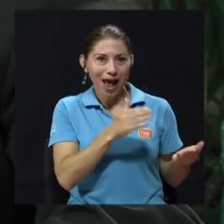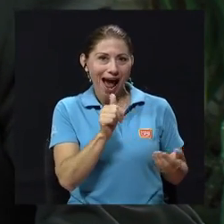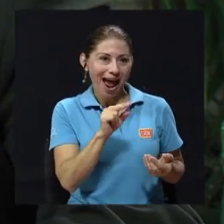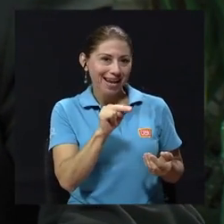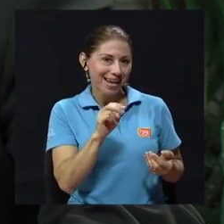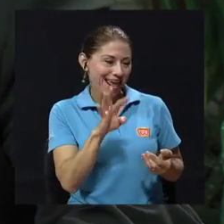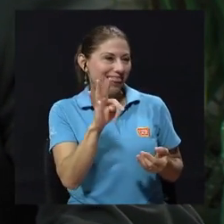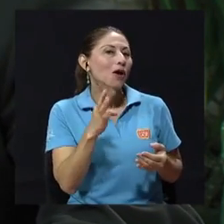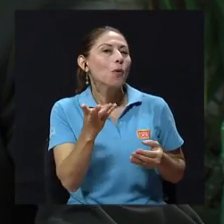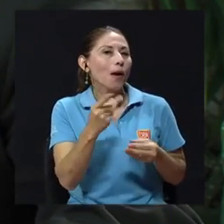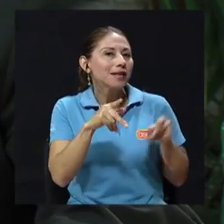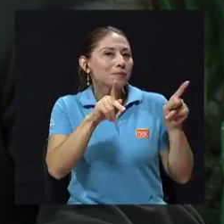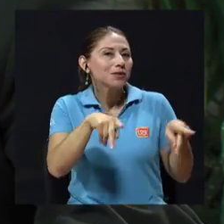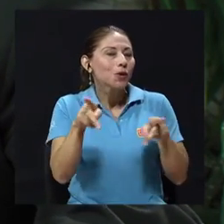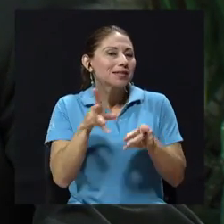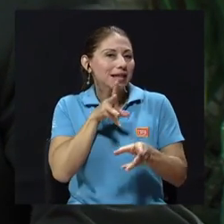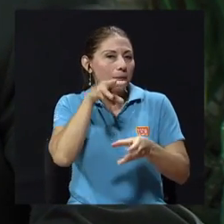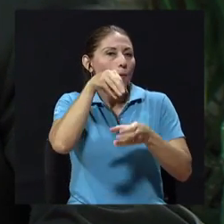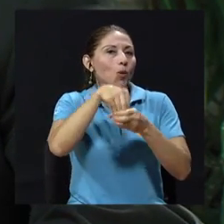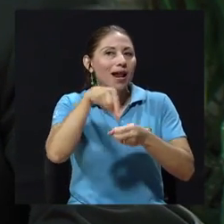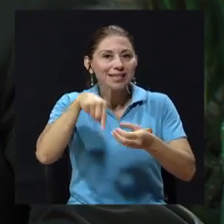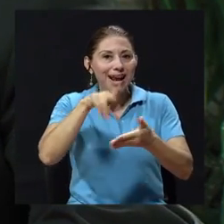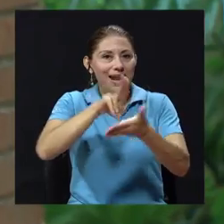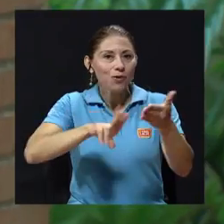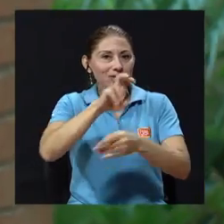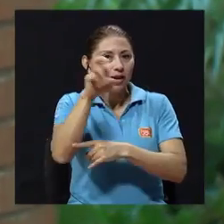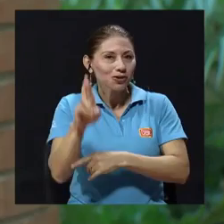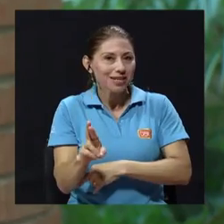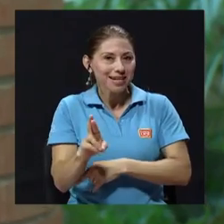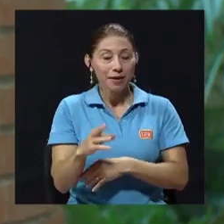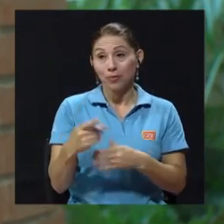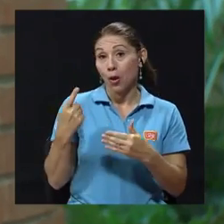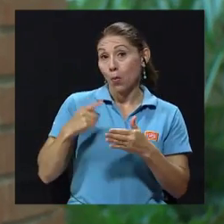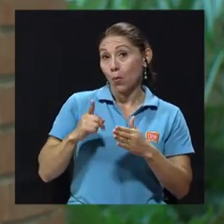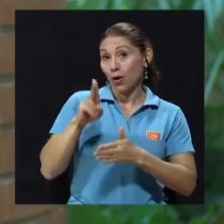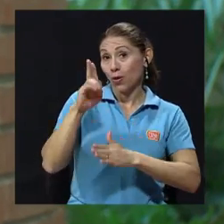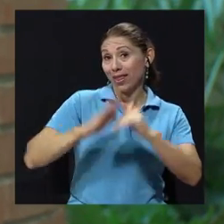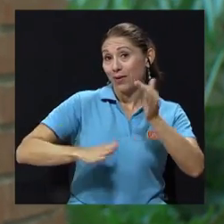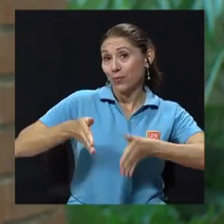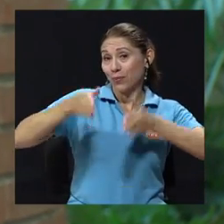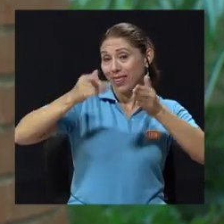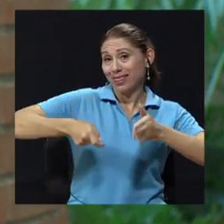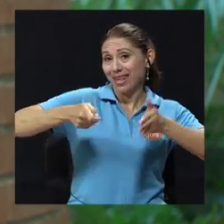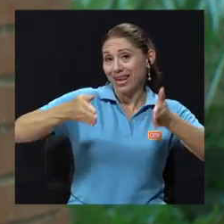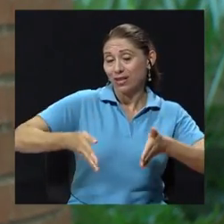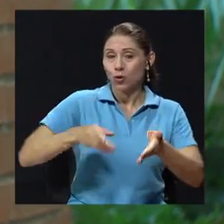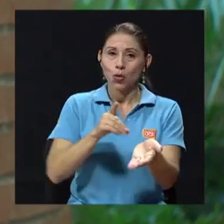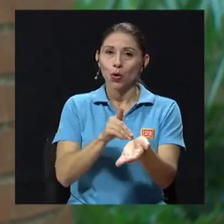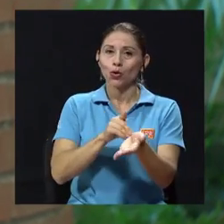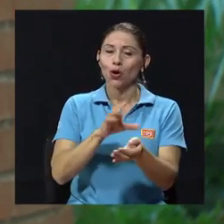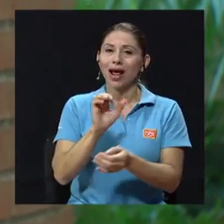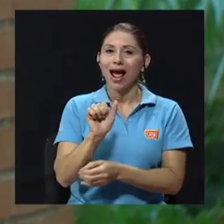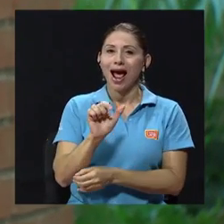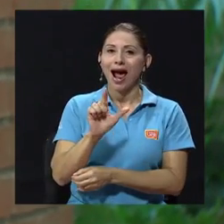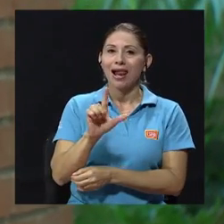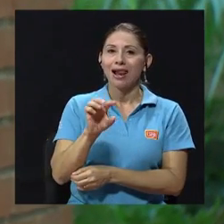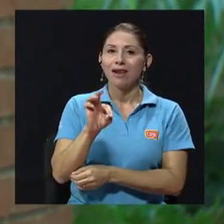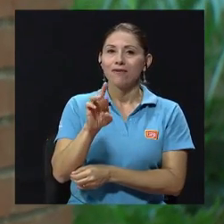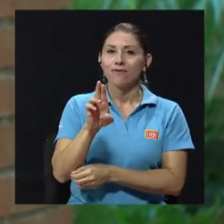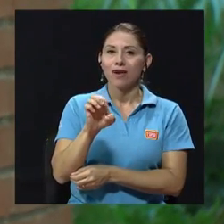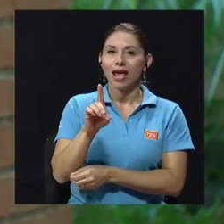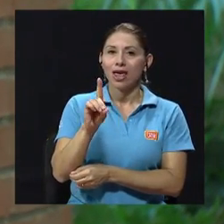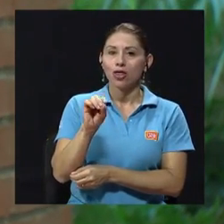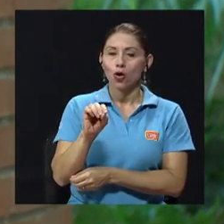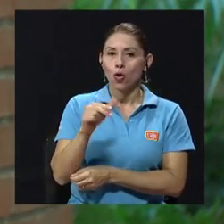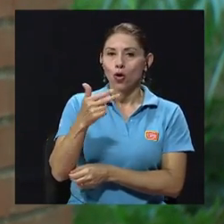en este proyecto acá en la Universidad de Costa Rica? Por derecho, tenemos al doctor Alfredo Chirino, que es el decano de